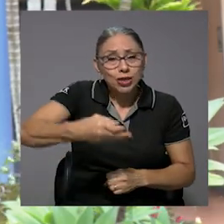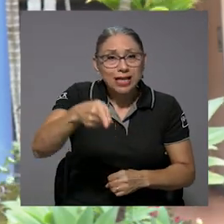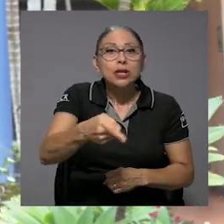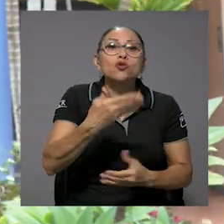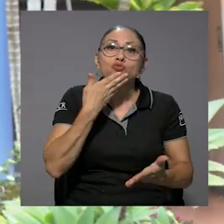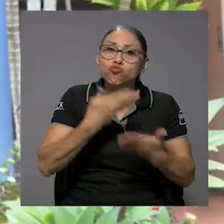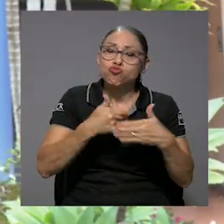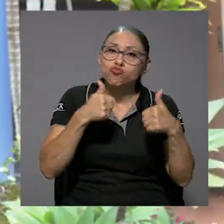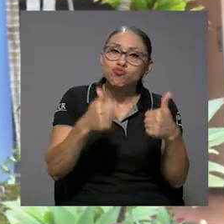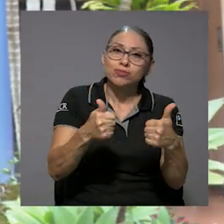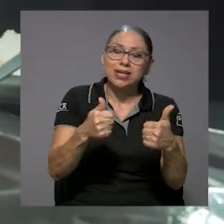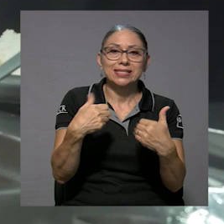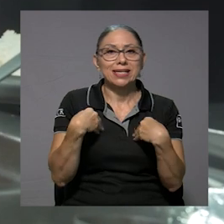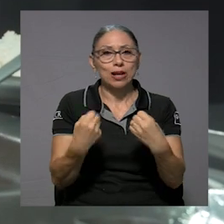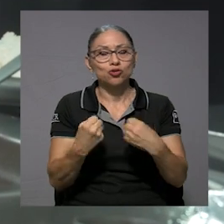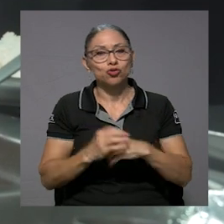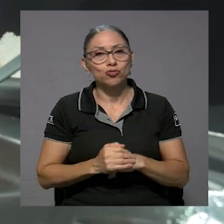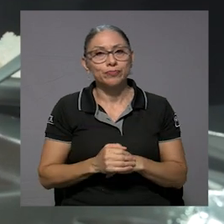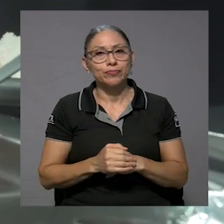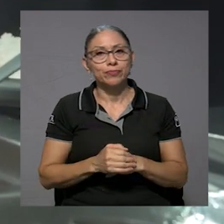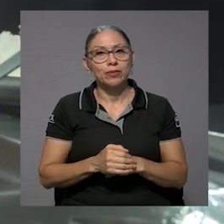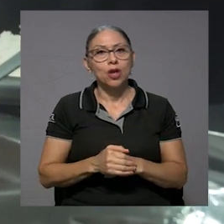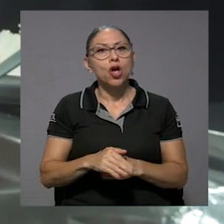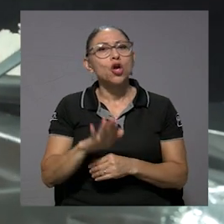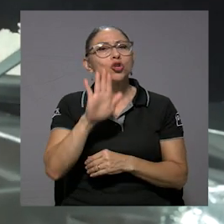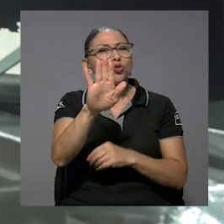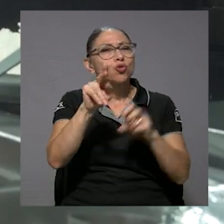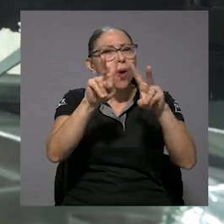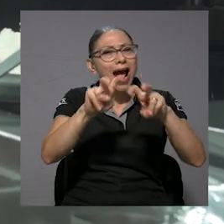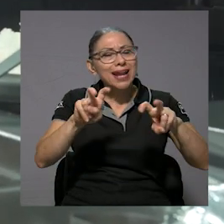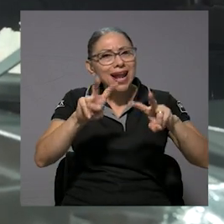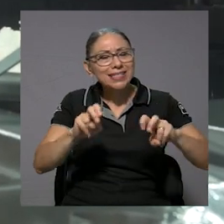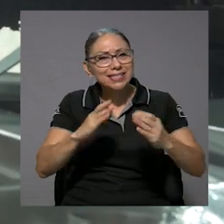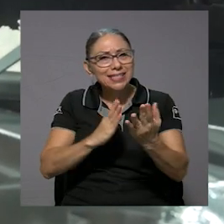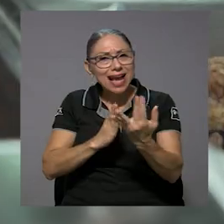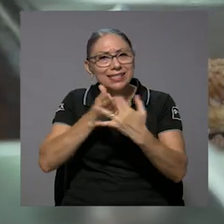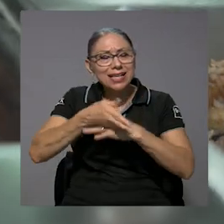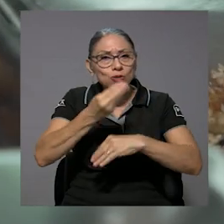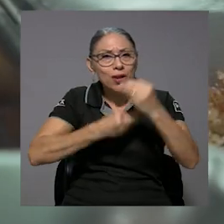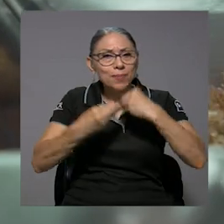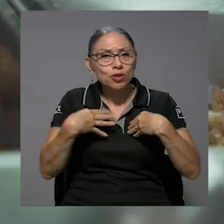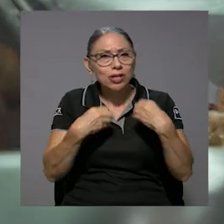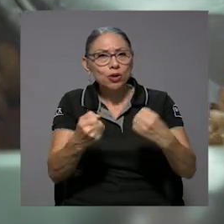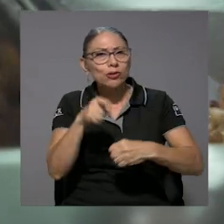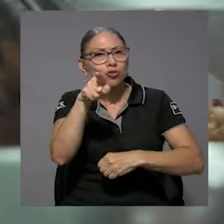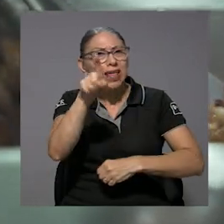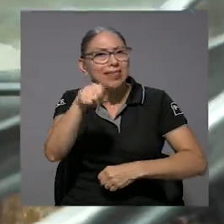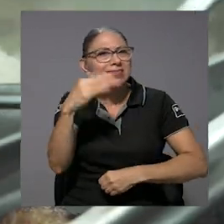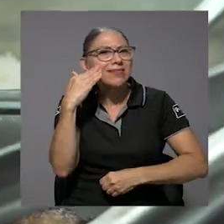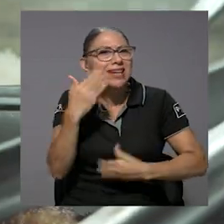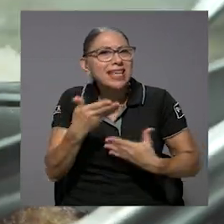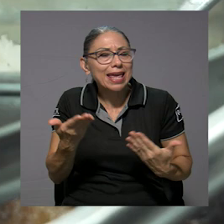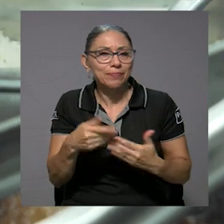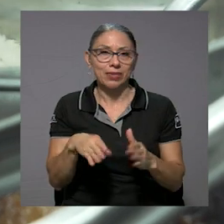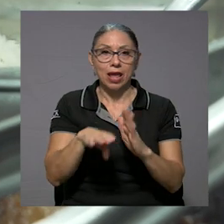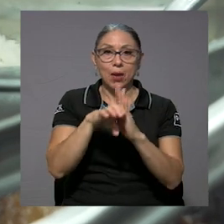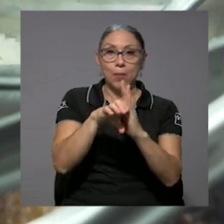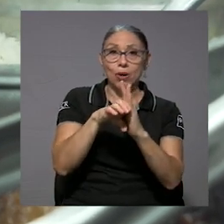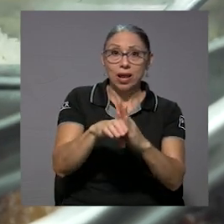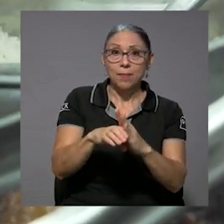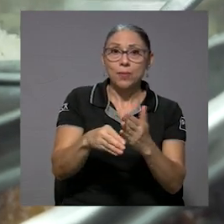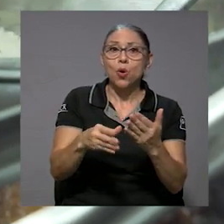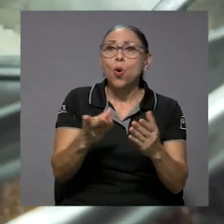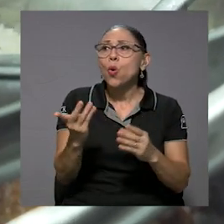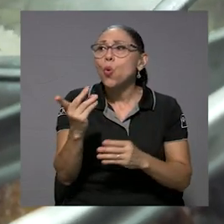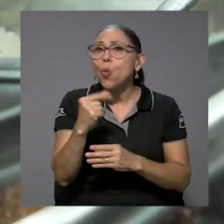alimentos nutritivos y sanos. ¿Qué podría tomar en cuenta en su análisis de acceso a alimentos saludables? Datos como